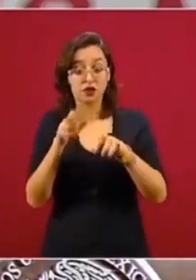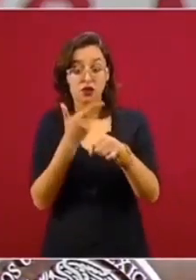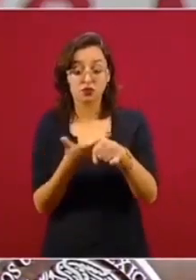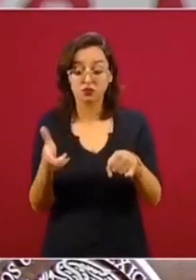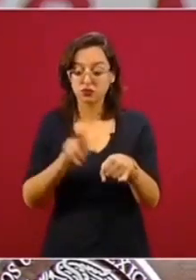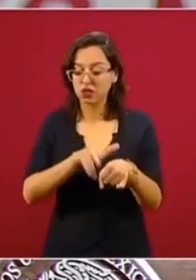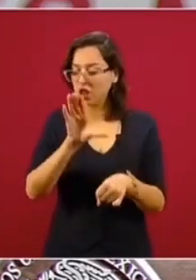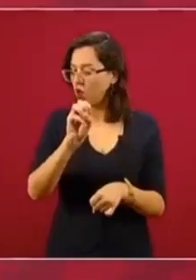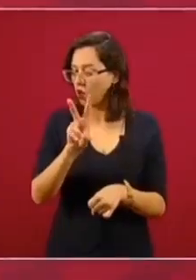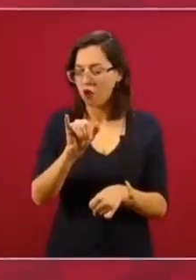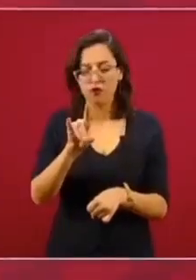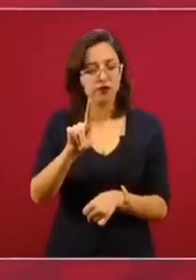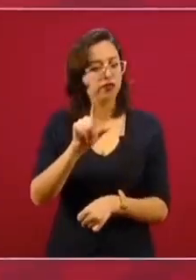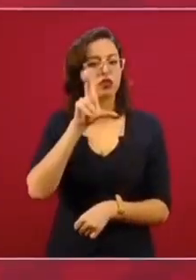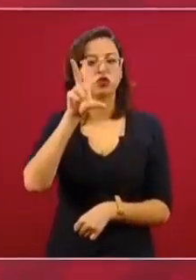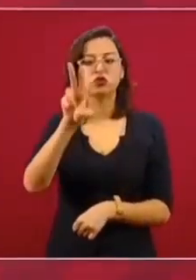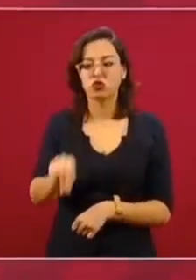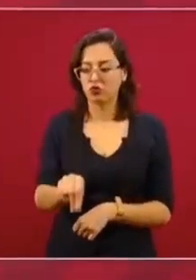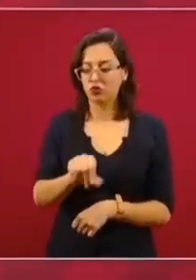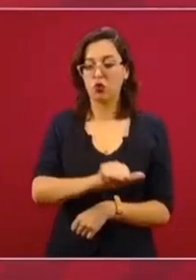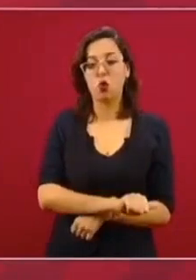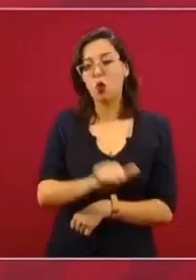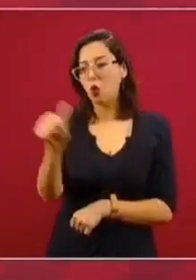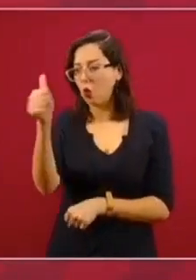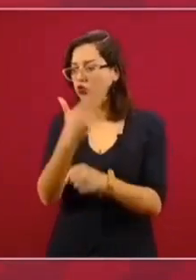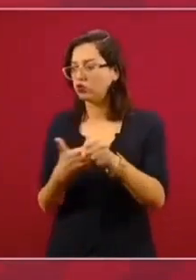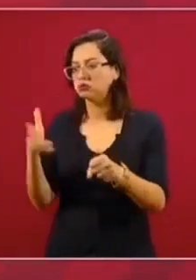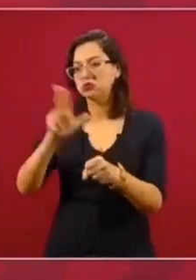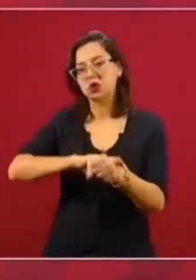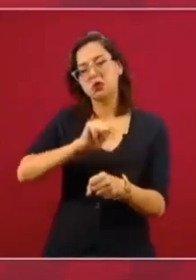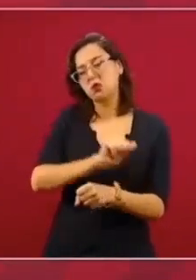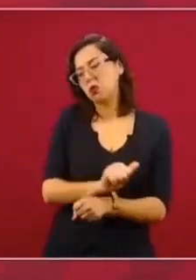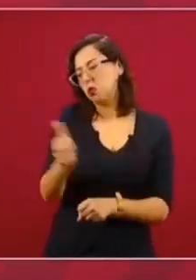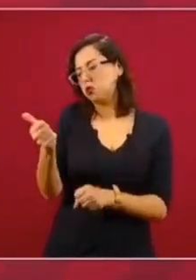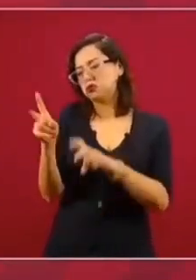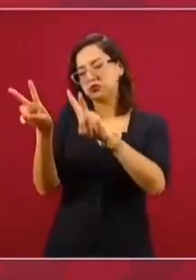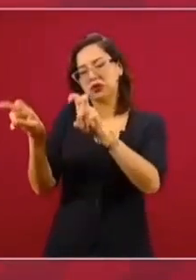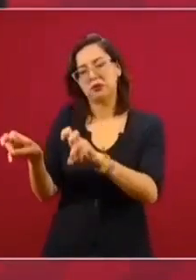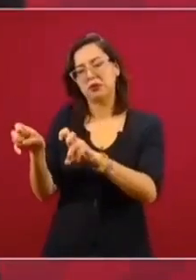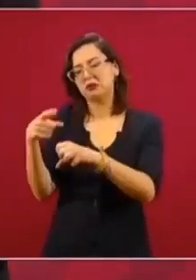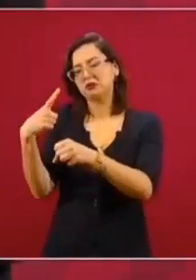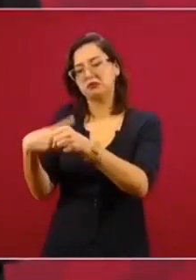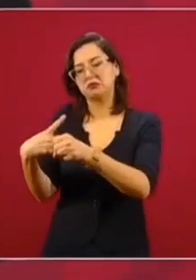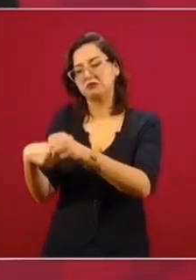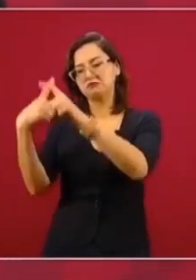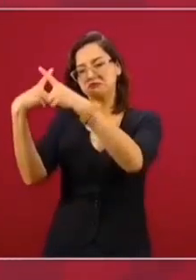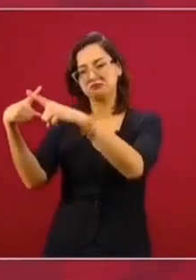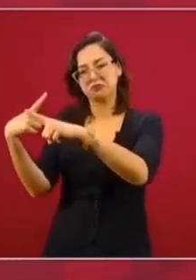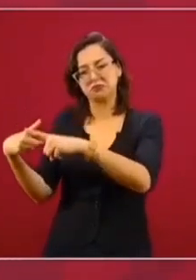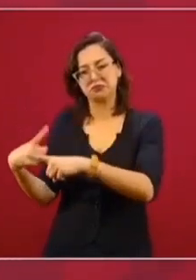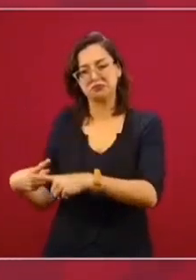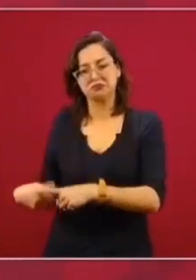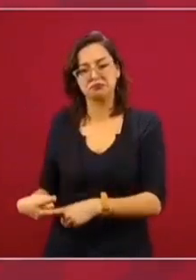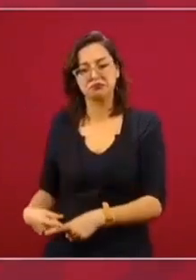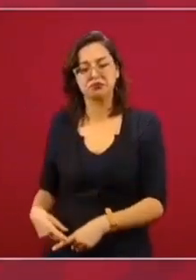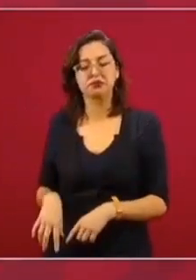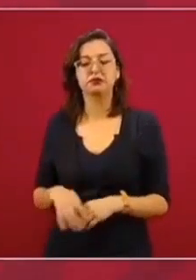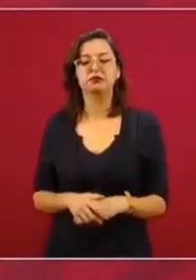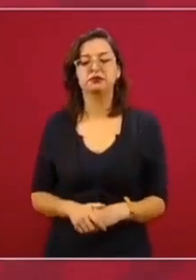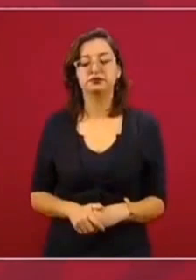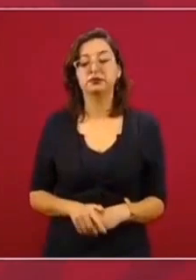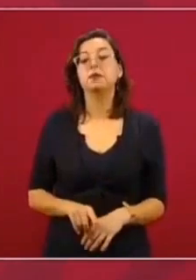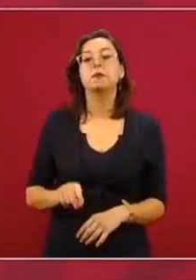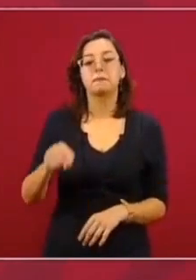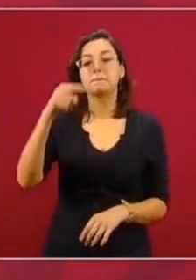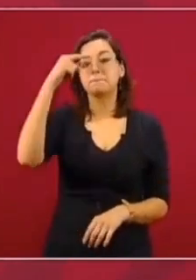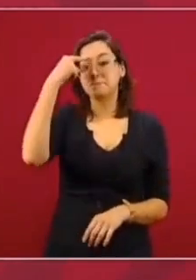COVID, sino en hospitales donde se trata a otros pacientes, precisamente